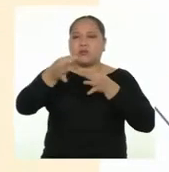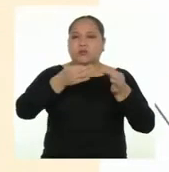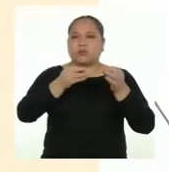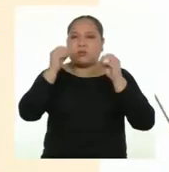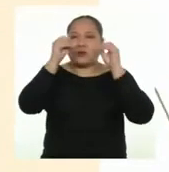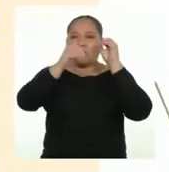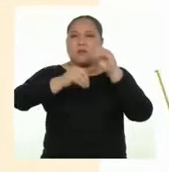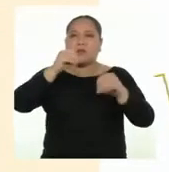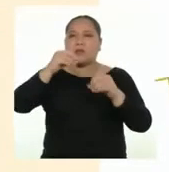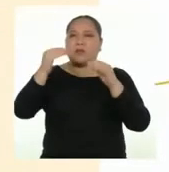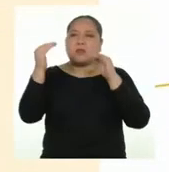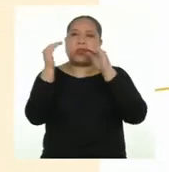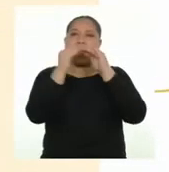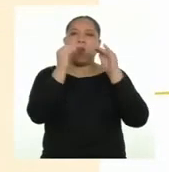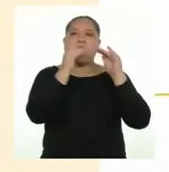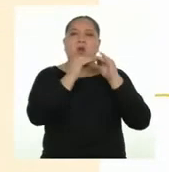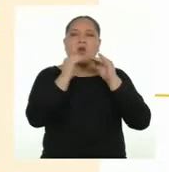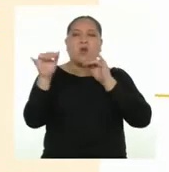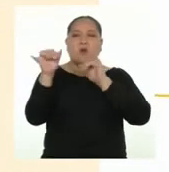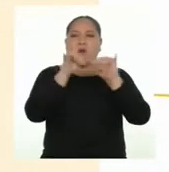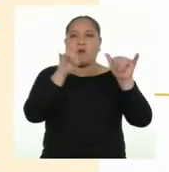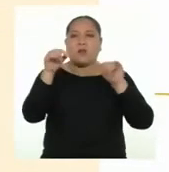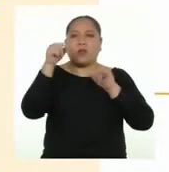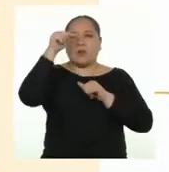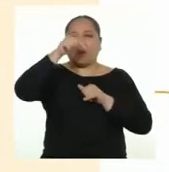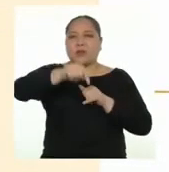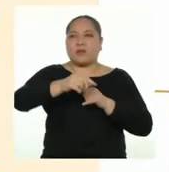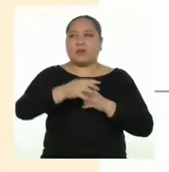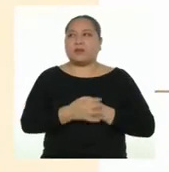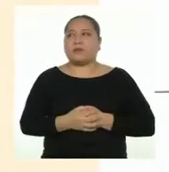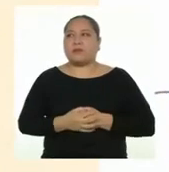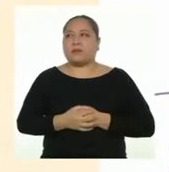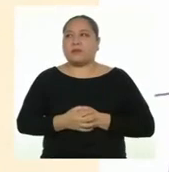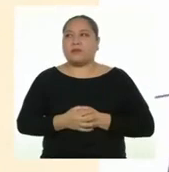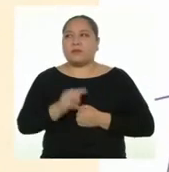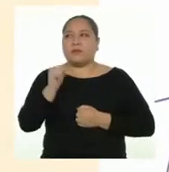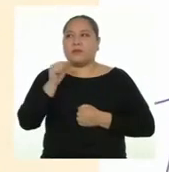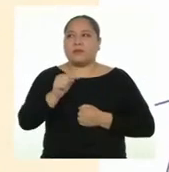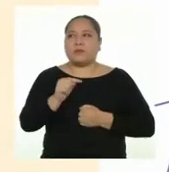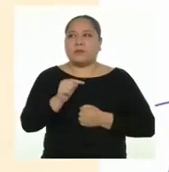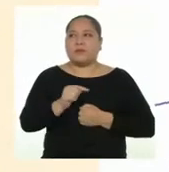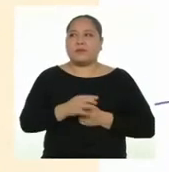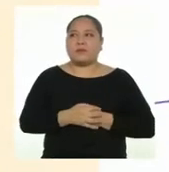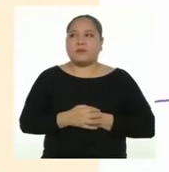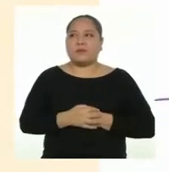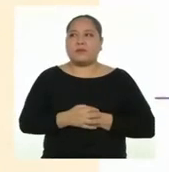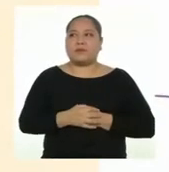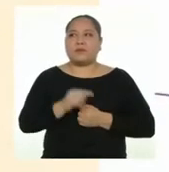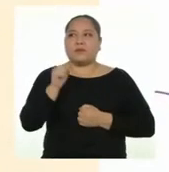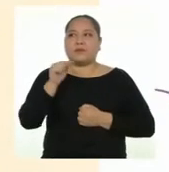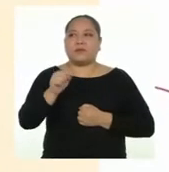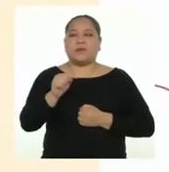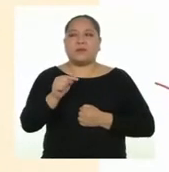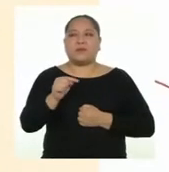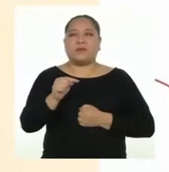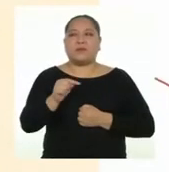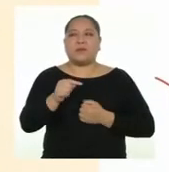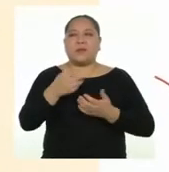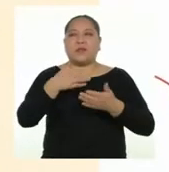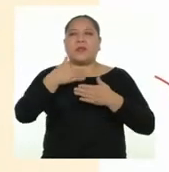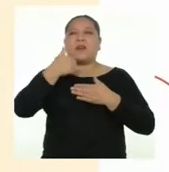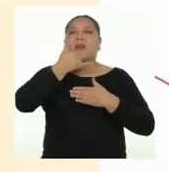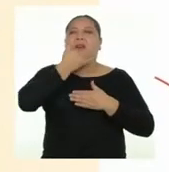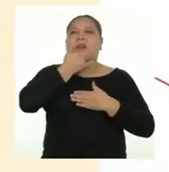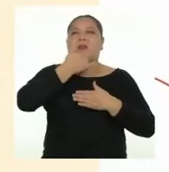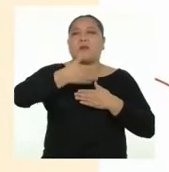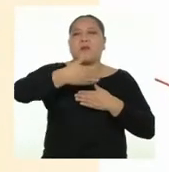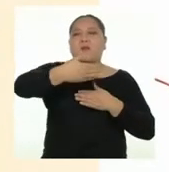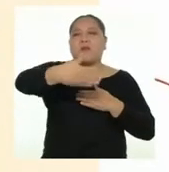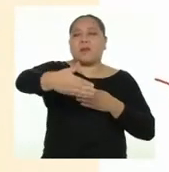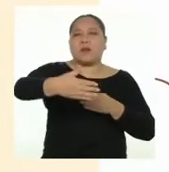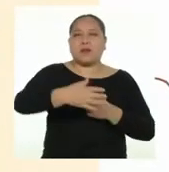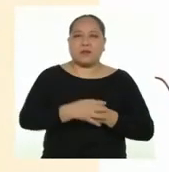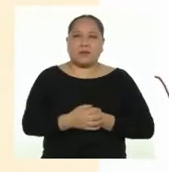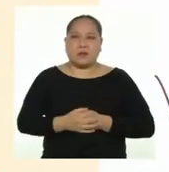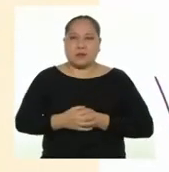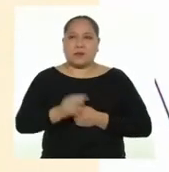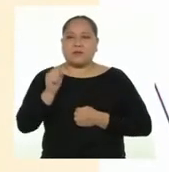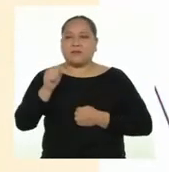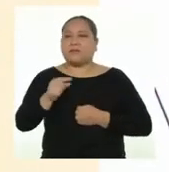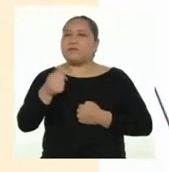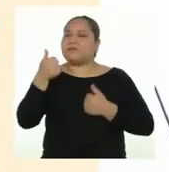esta igualdad en la realidad. Algo que representa un problema. Y en la última parte, hablan de sus consecuencias. ¡Genial!